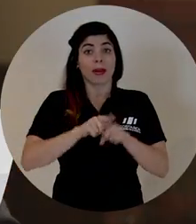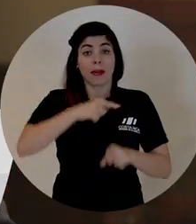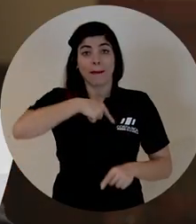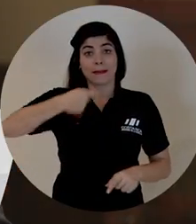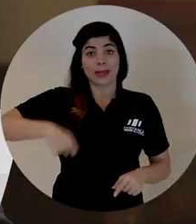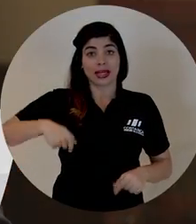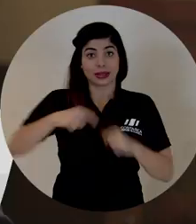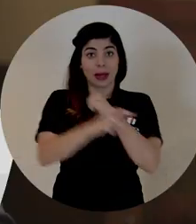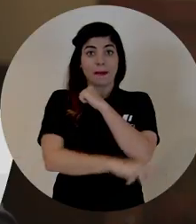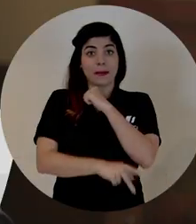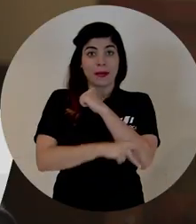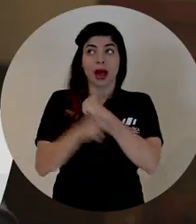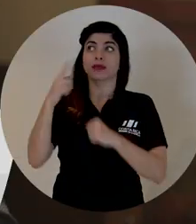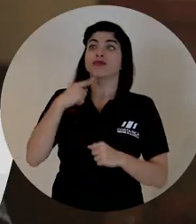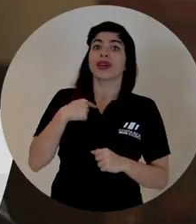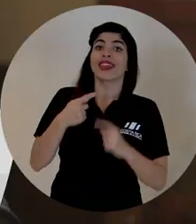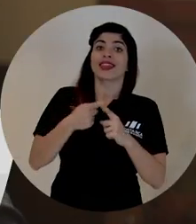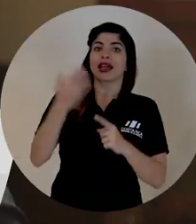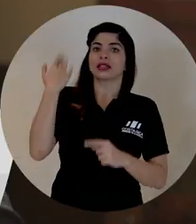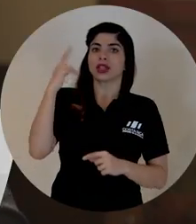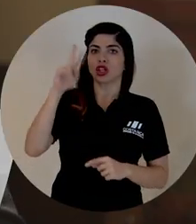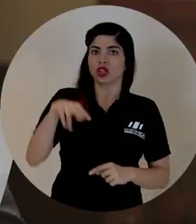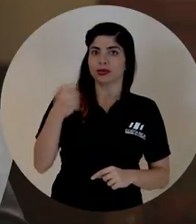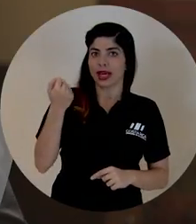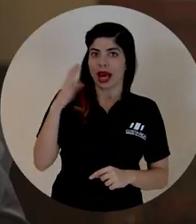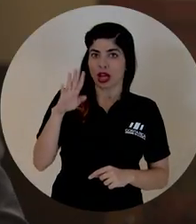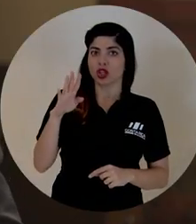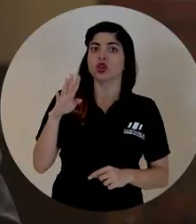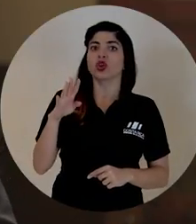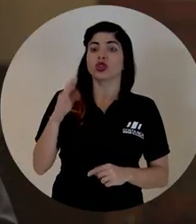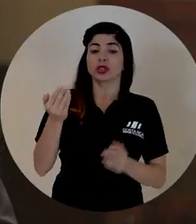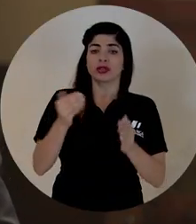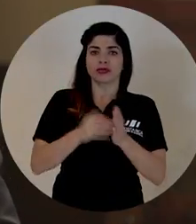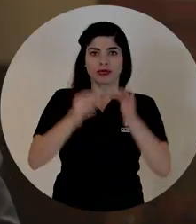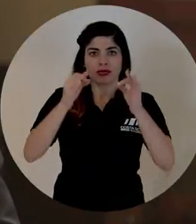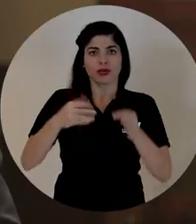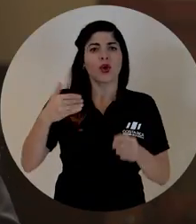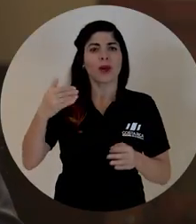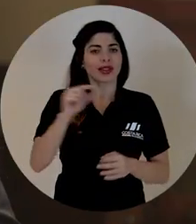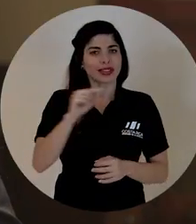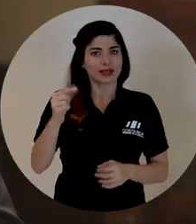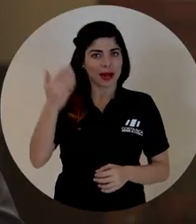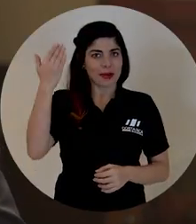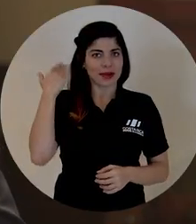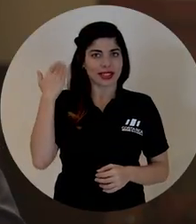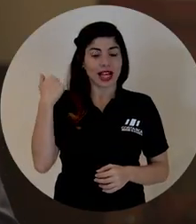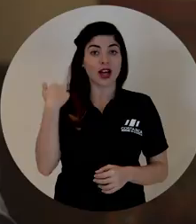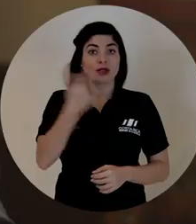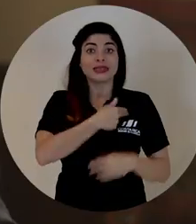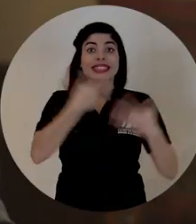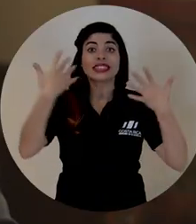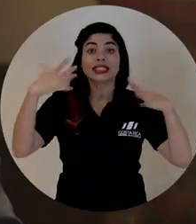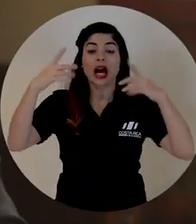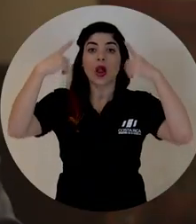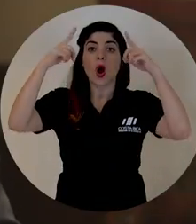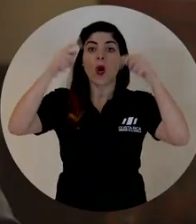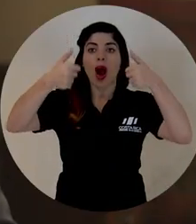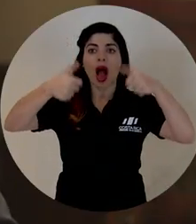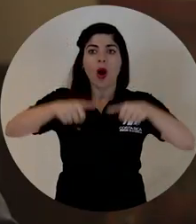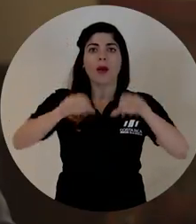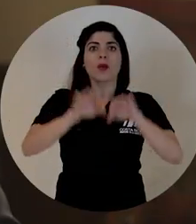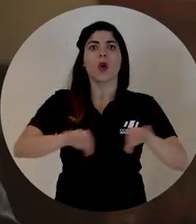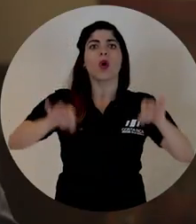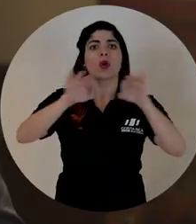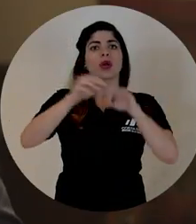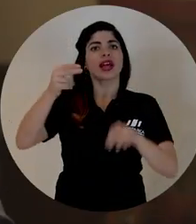orden que el Presidente de la República nos dio desde el 2014 y se reafirmó la semana anterior. Hemos logrado otro